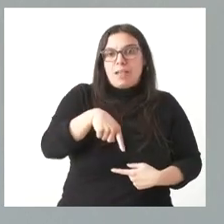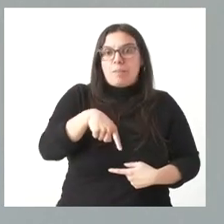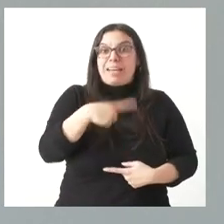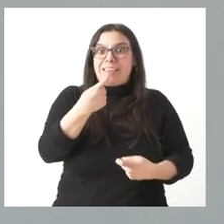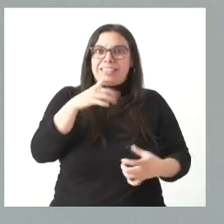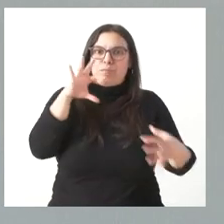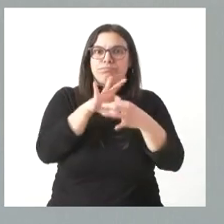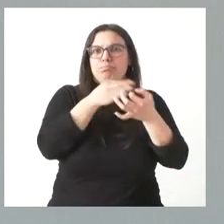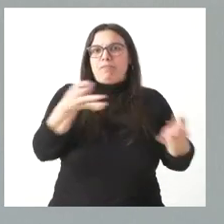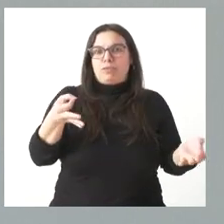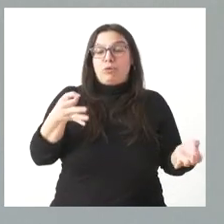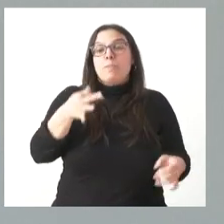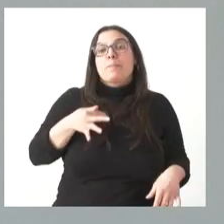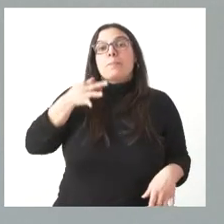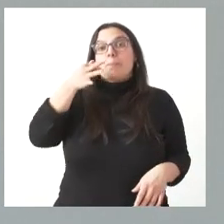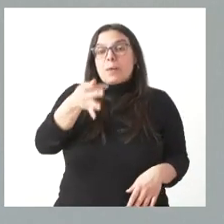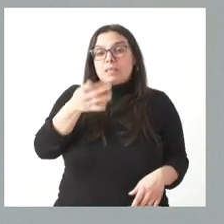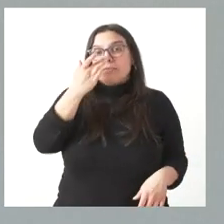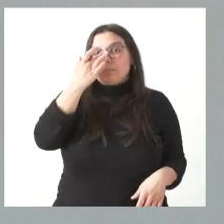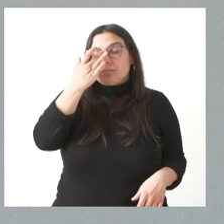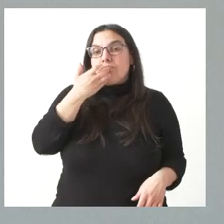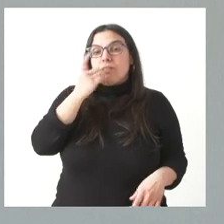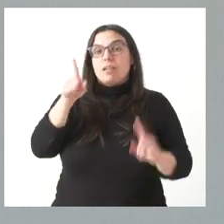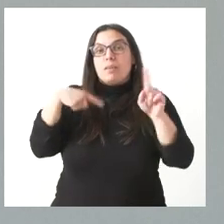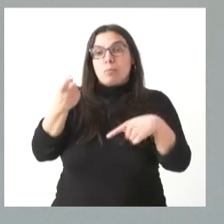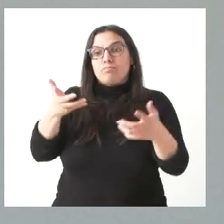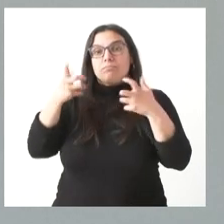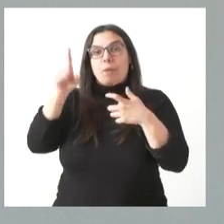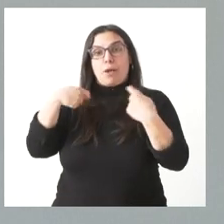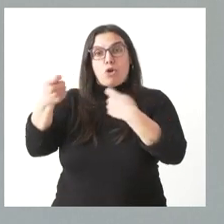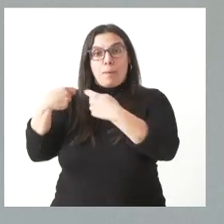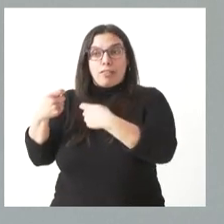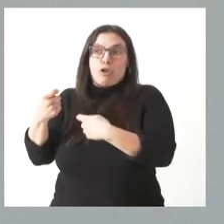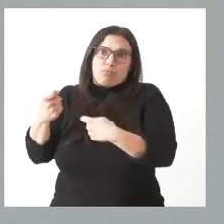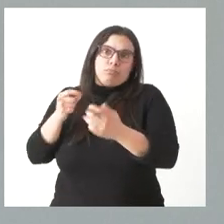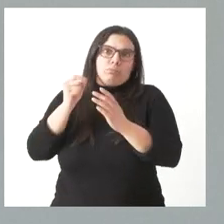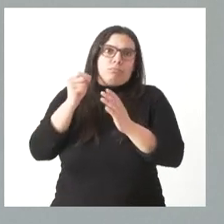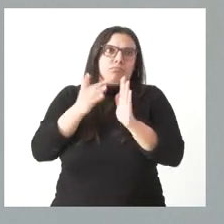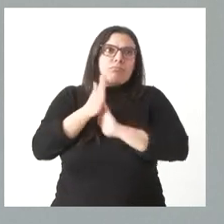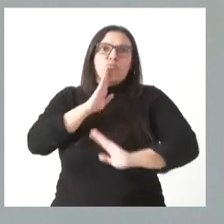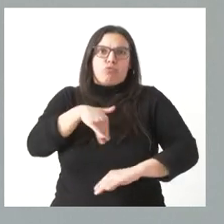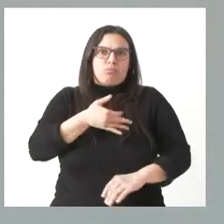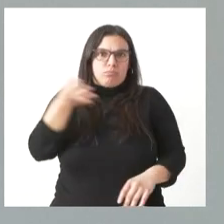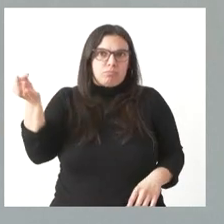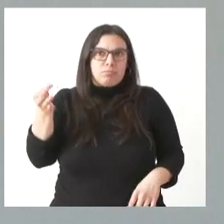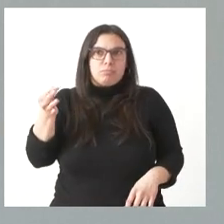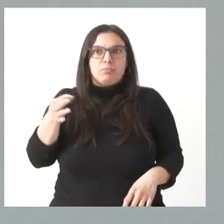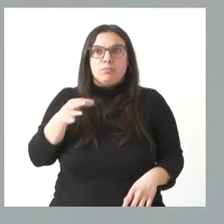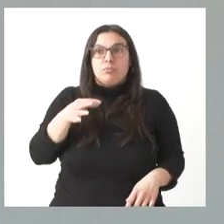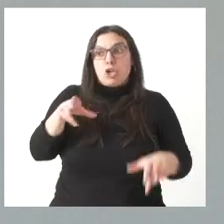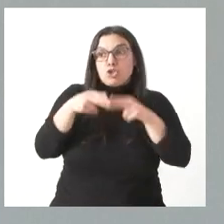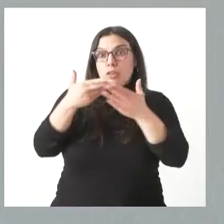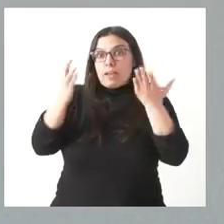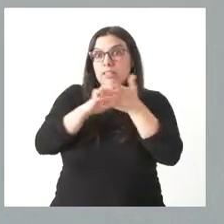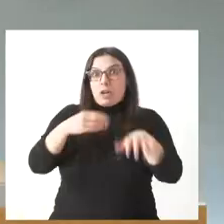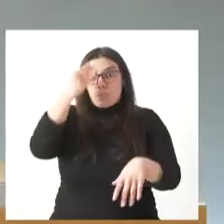necesita. Y si a esto unimos un beneficio para los comercios de nuestra comunidad autónoma, pues creo que es una medida muy acertada y así se está valorando por parte de la sociedad de